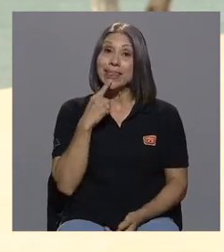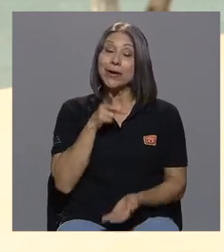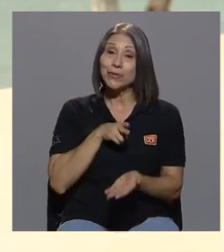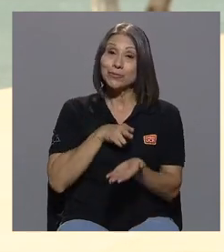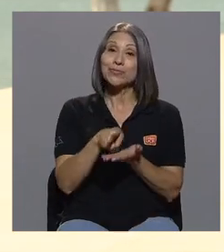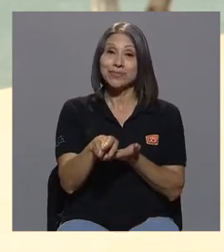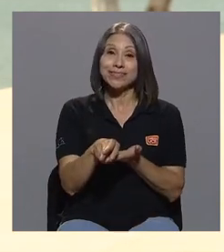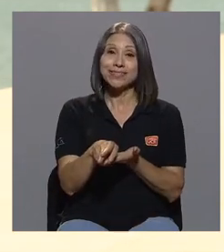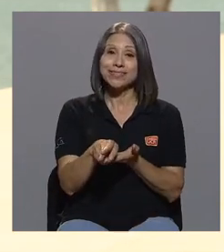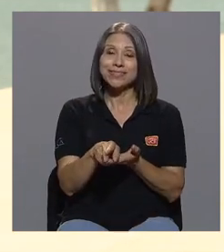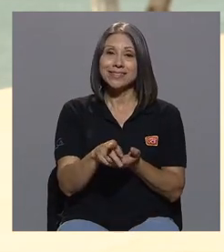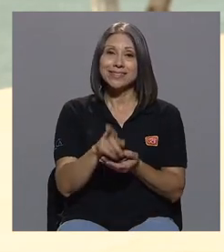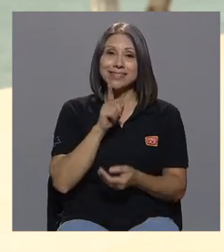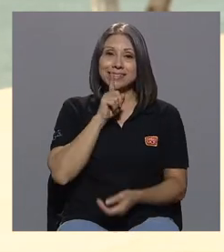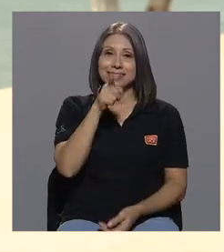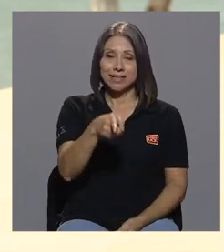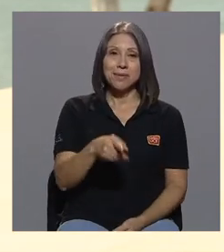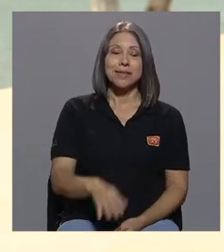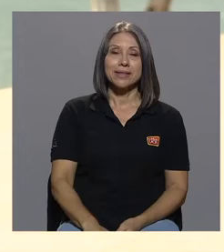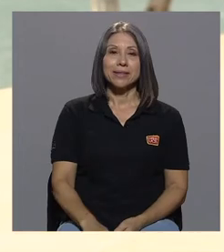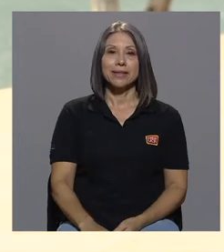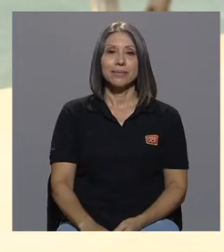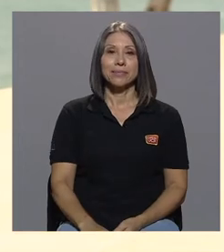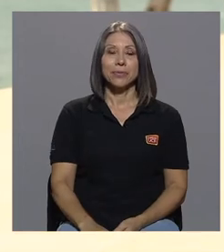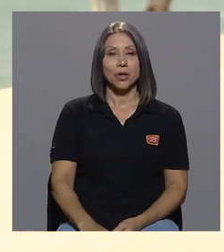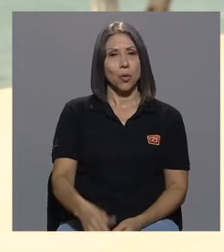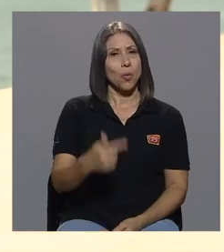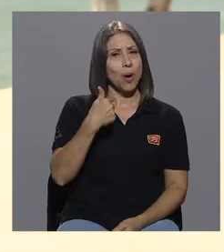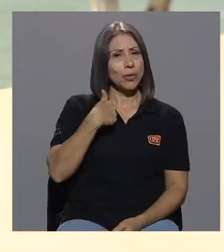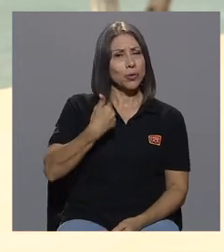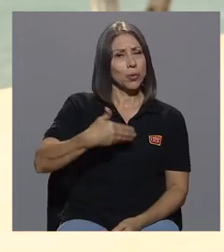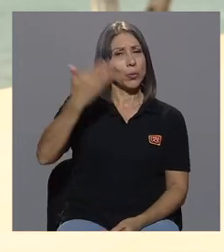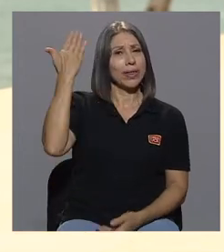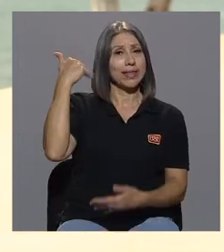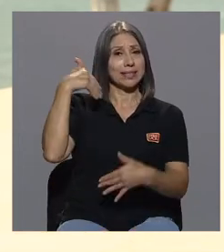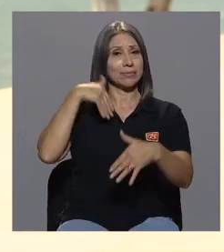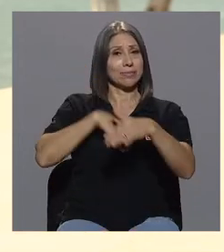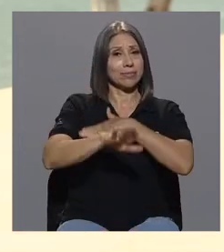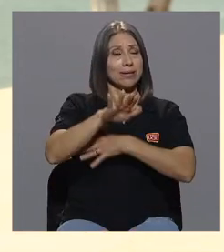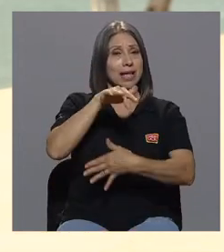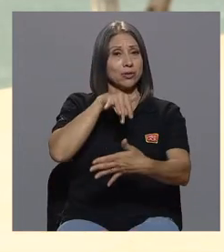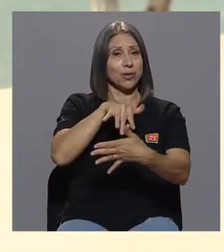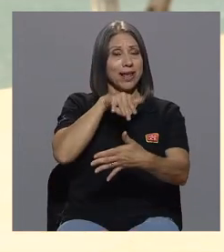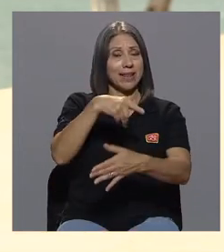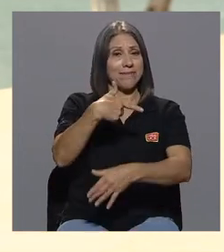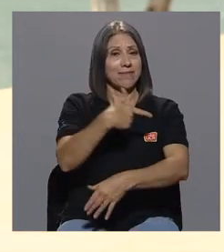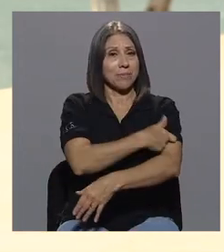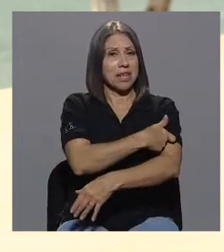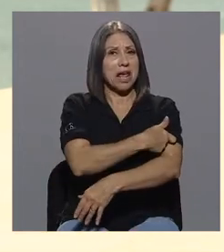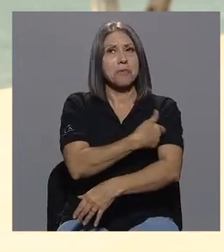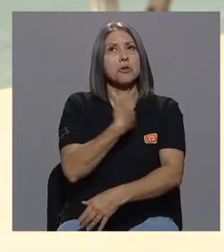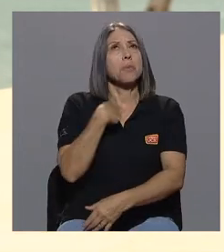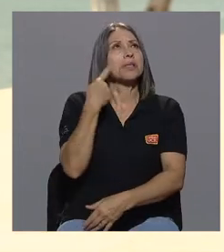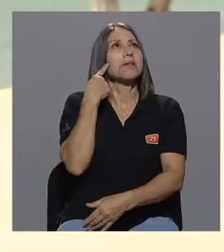yo cuando me metí a estudiar la enfermería la enfermería hacía como una forma más de evadir